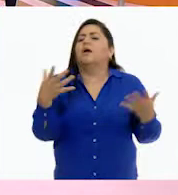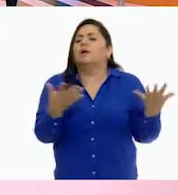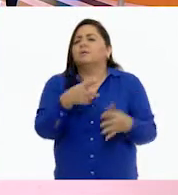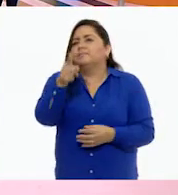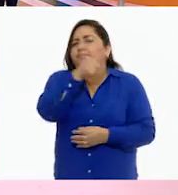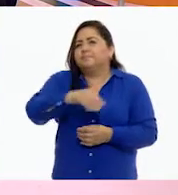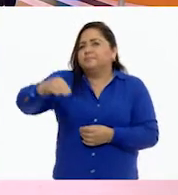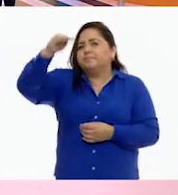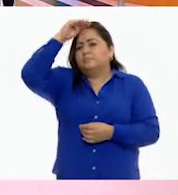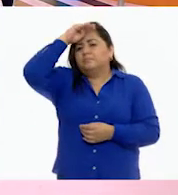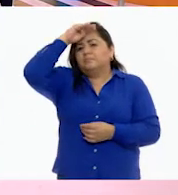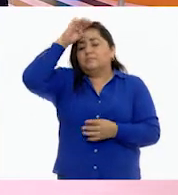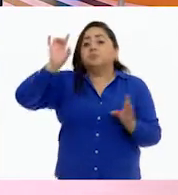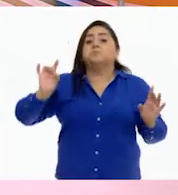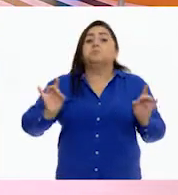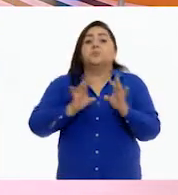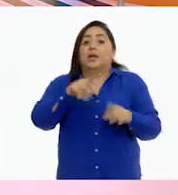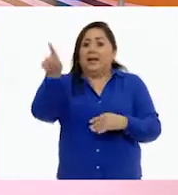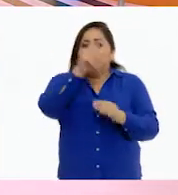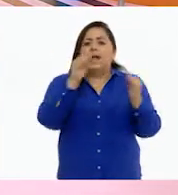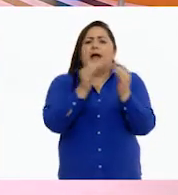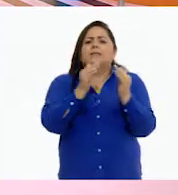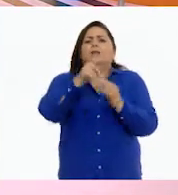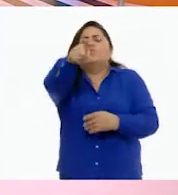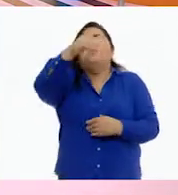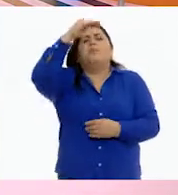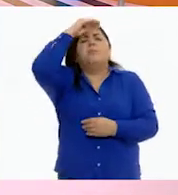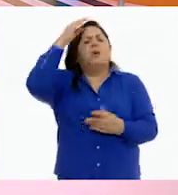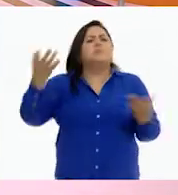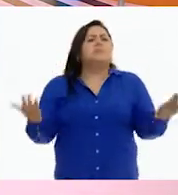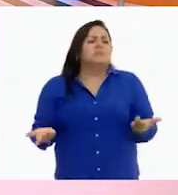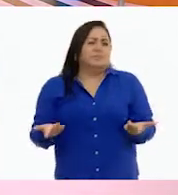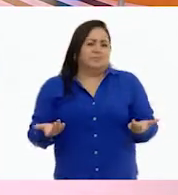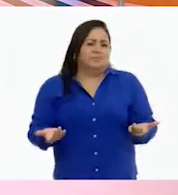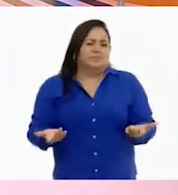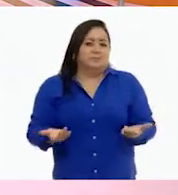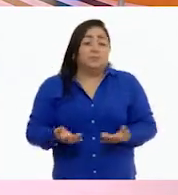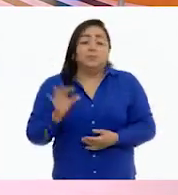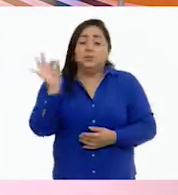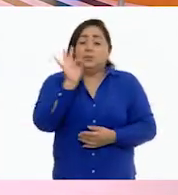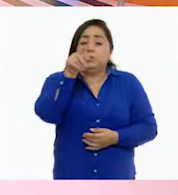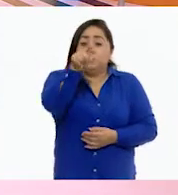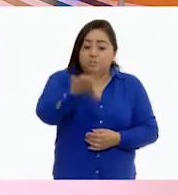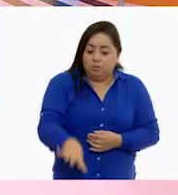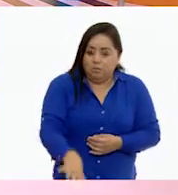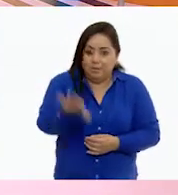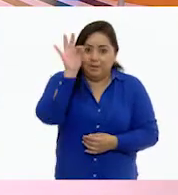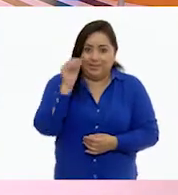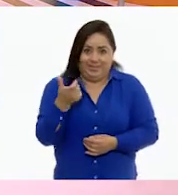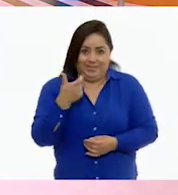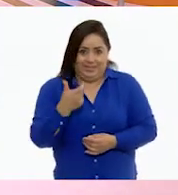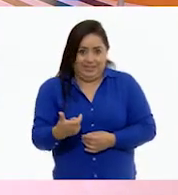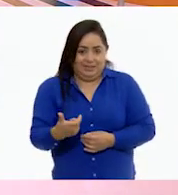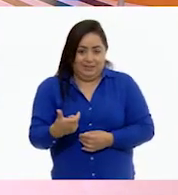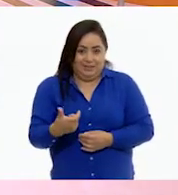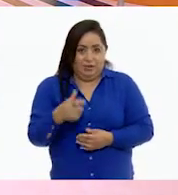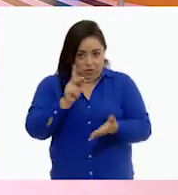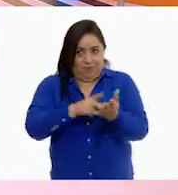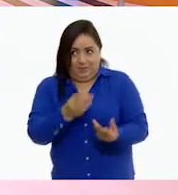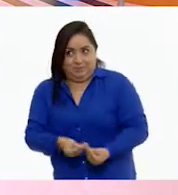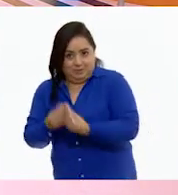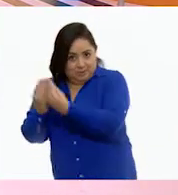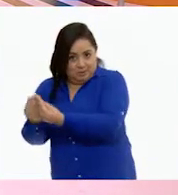Pensemos. En casa, ¿qué harías tú? Si tú te encuentras dinero, ¿lo